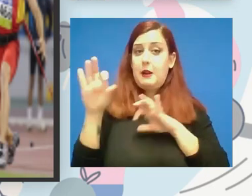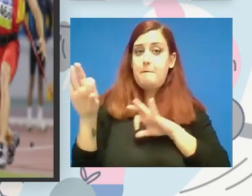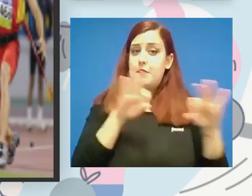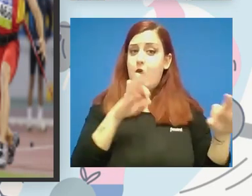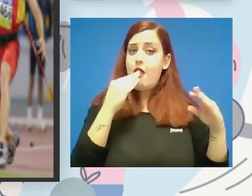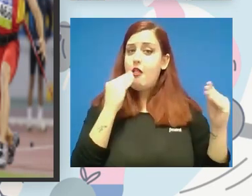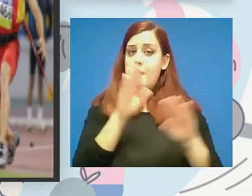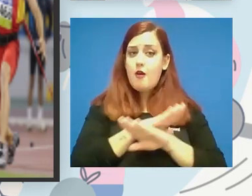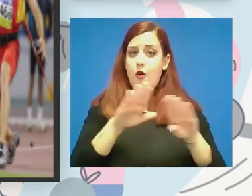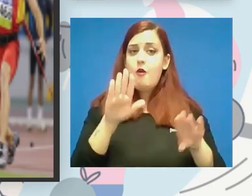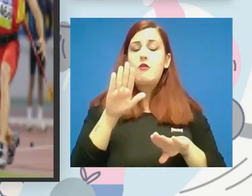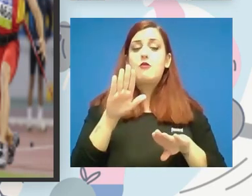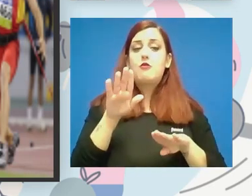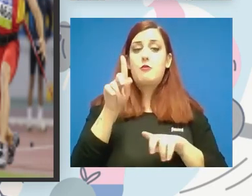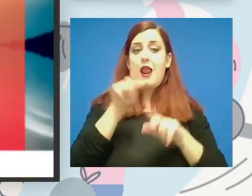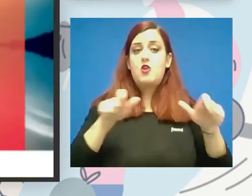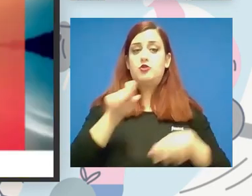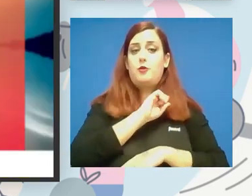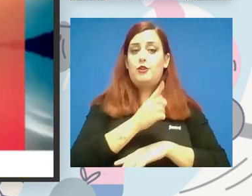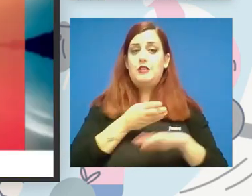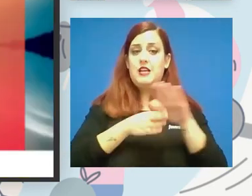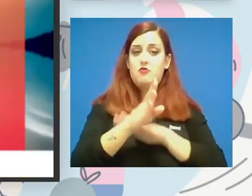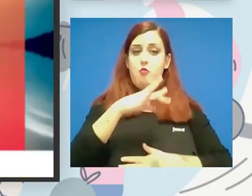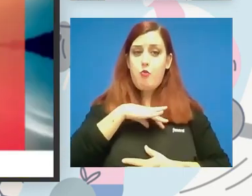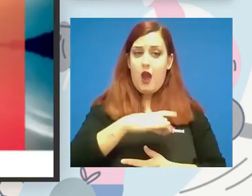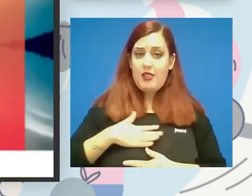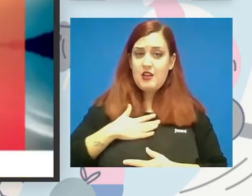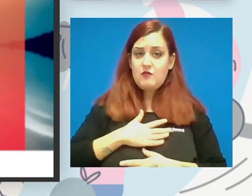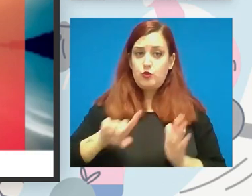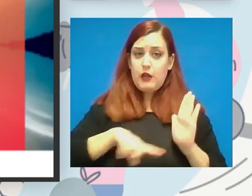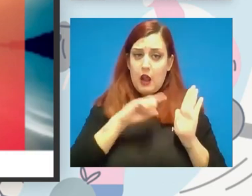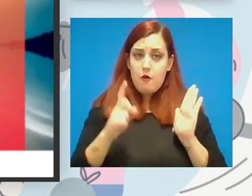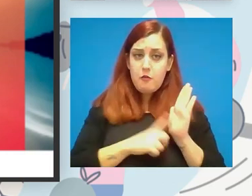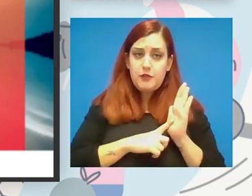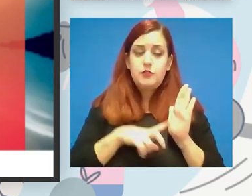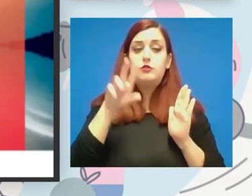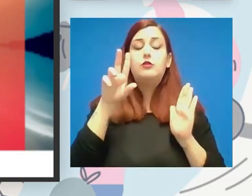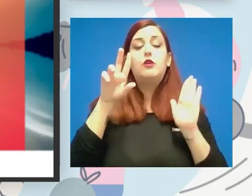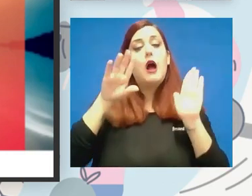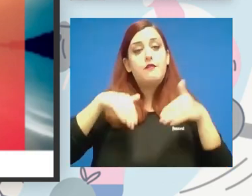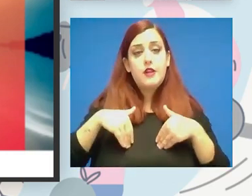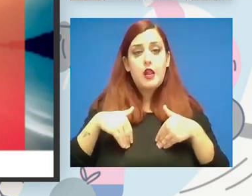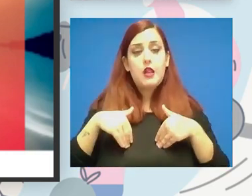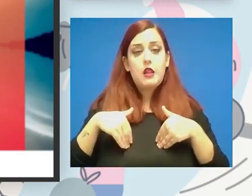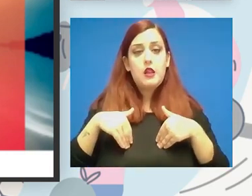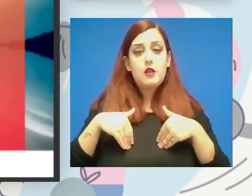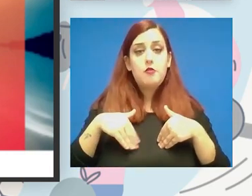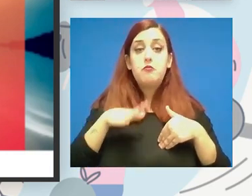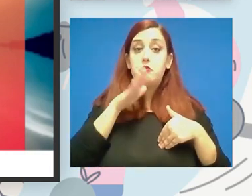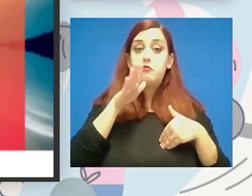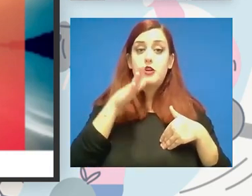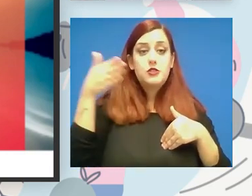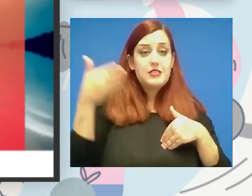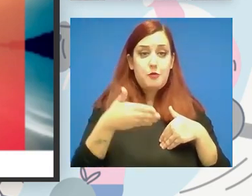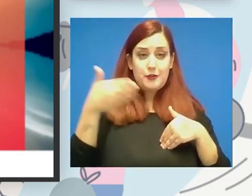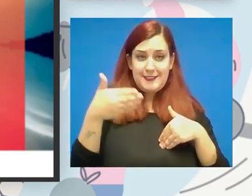nuestros deportistas y eso nos ha llevado por eso es muy importante he